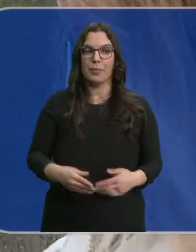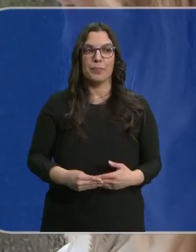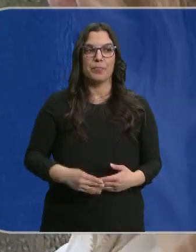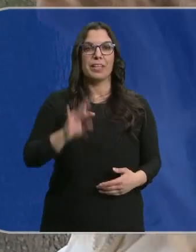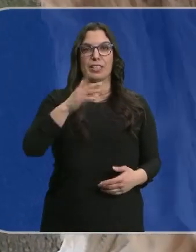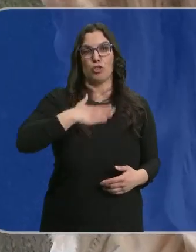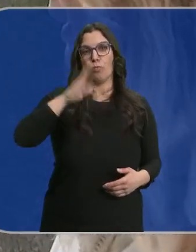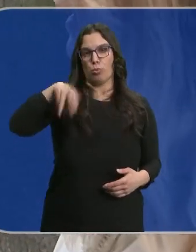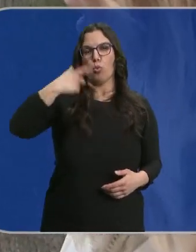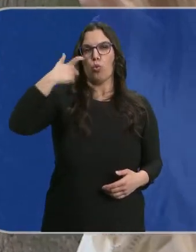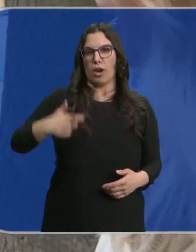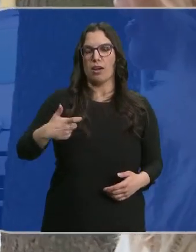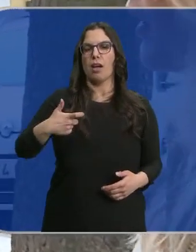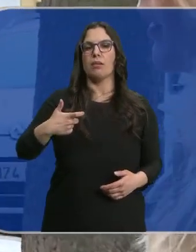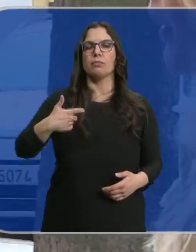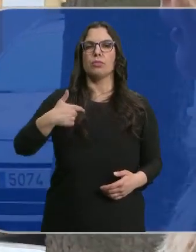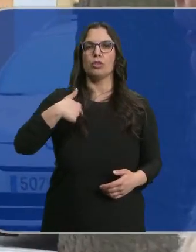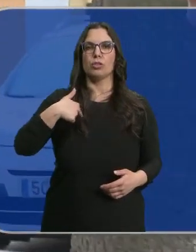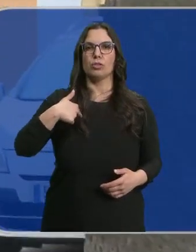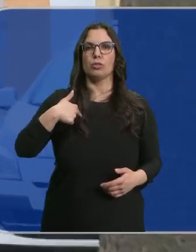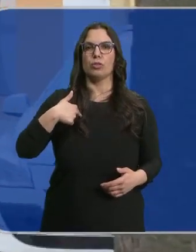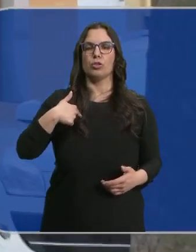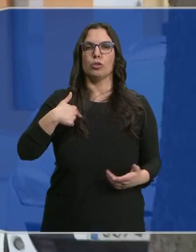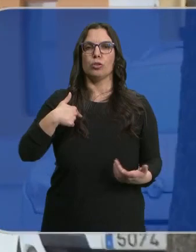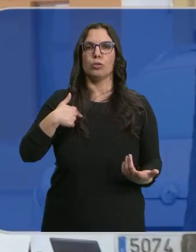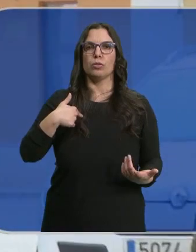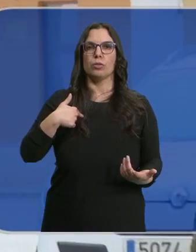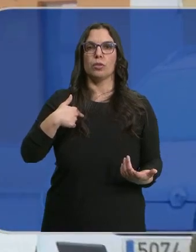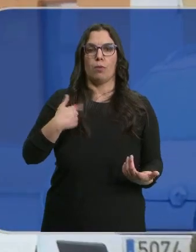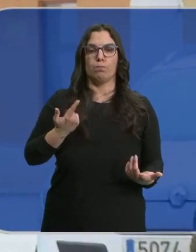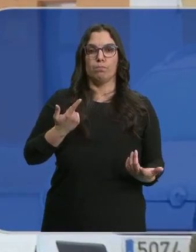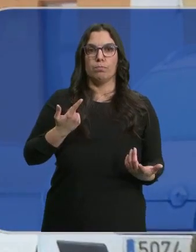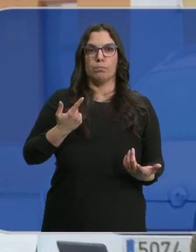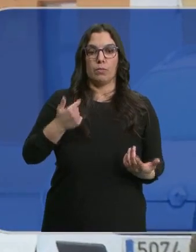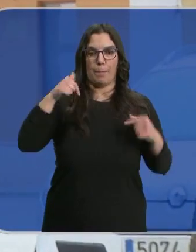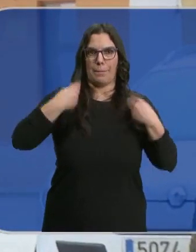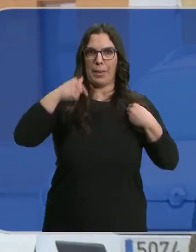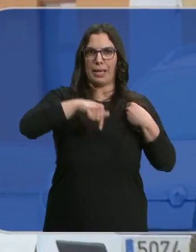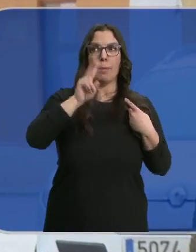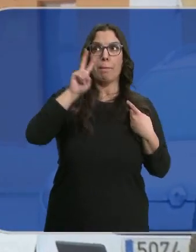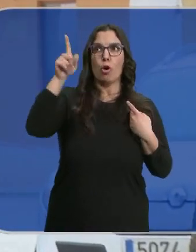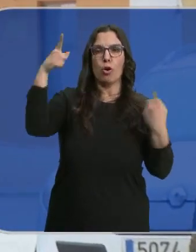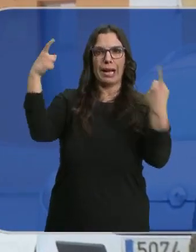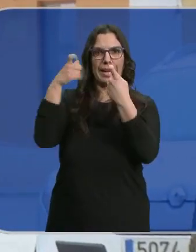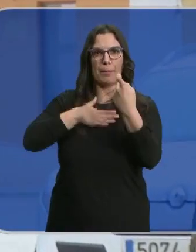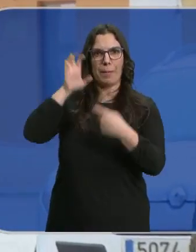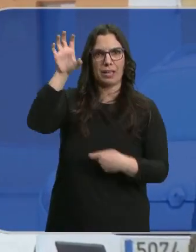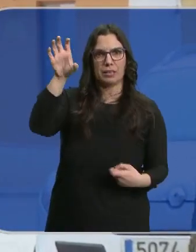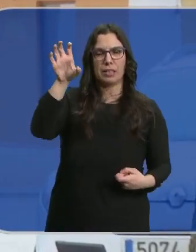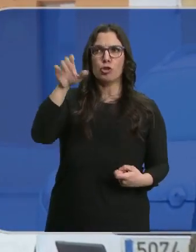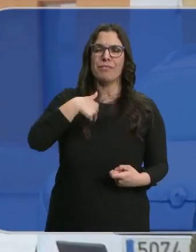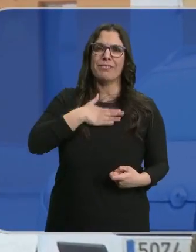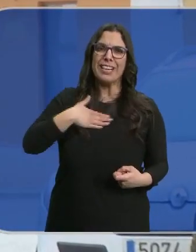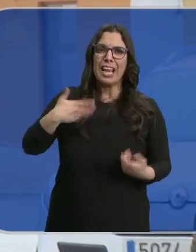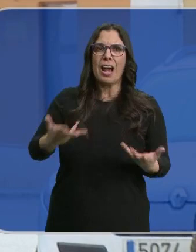yo soy ucraniano y lo que ver que estaba pasando en mi país quise